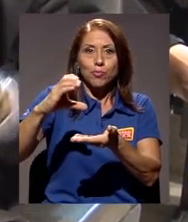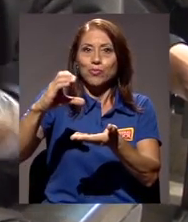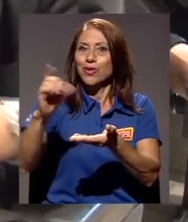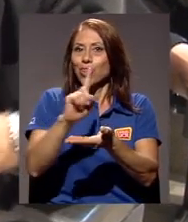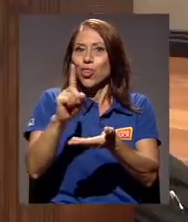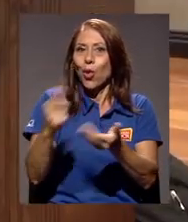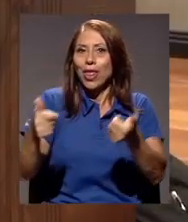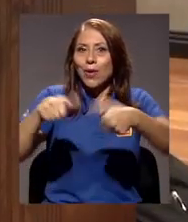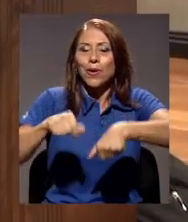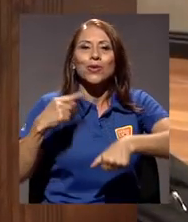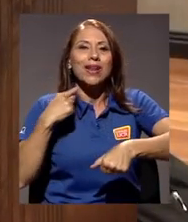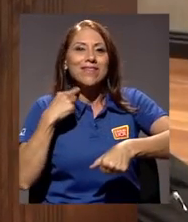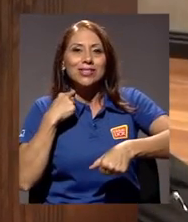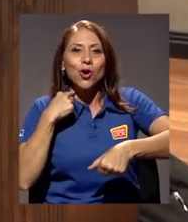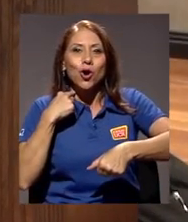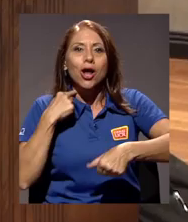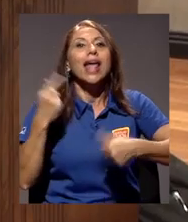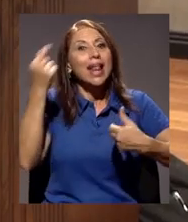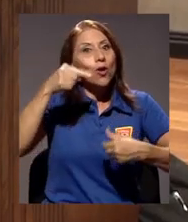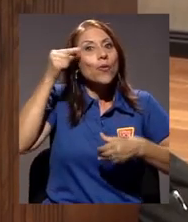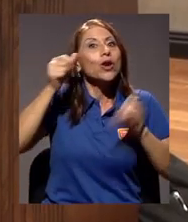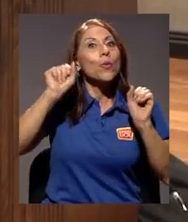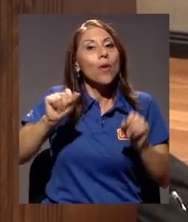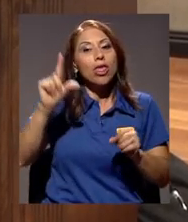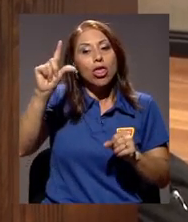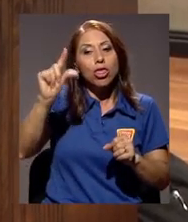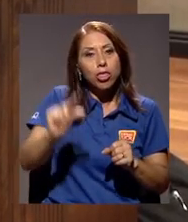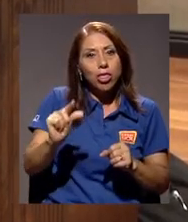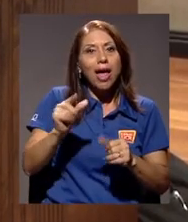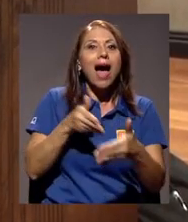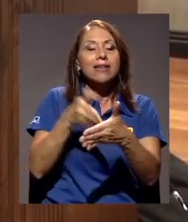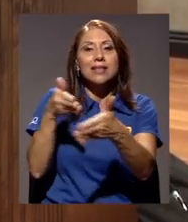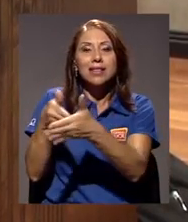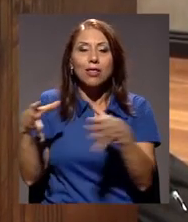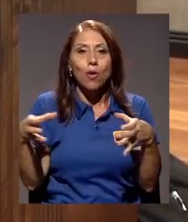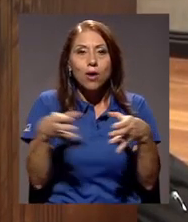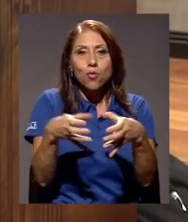el gobierno puede reducirlos incluso, afectando a sectores vulnerables.